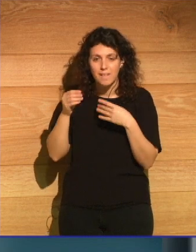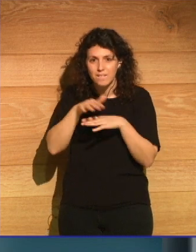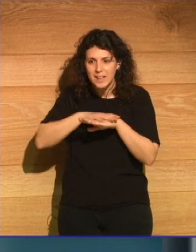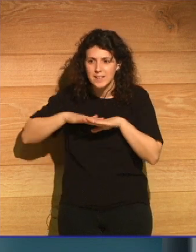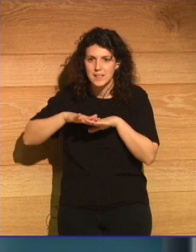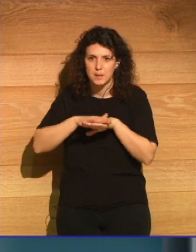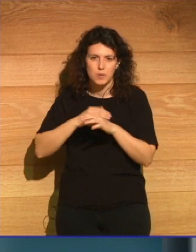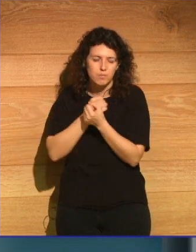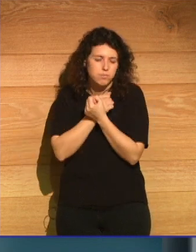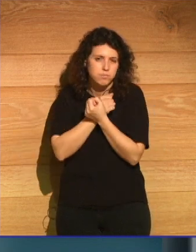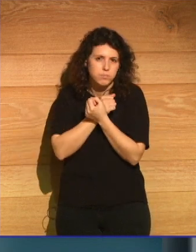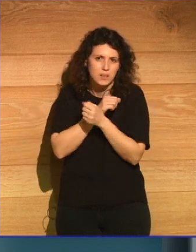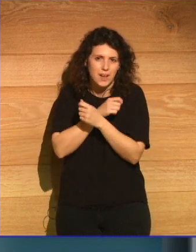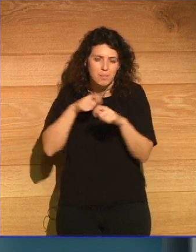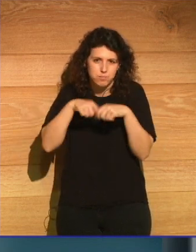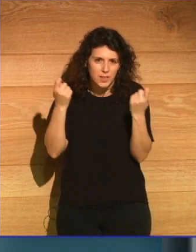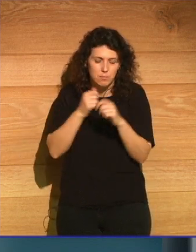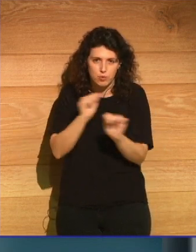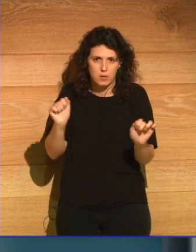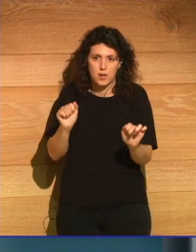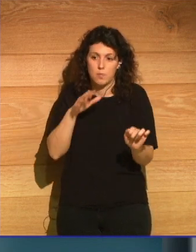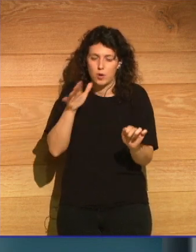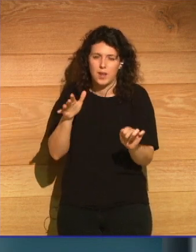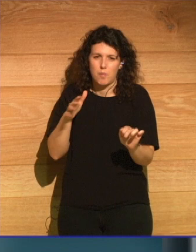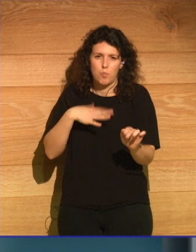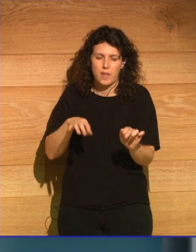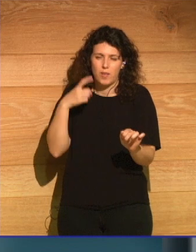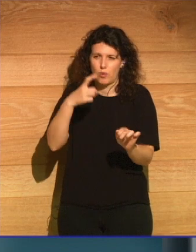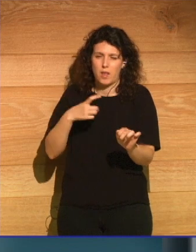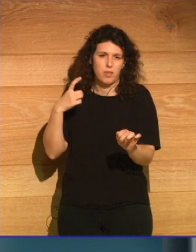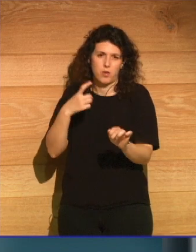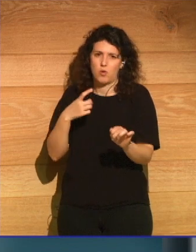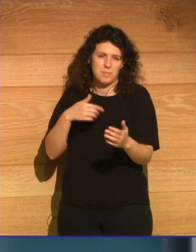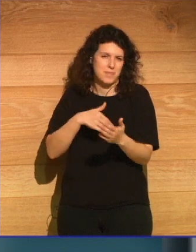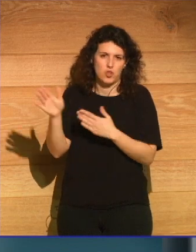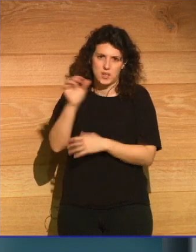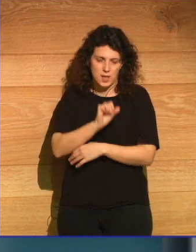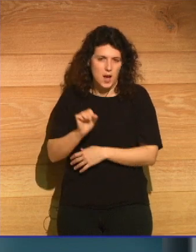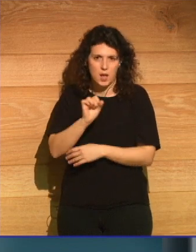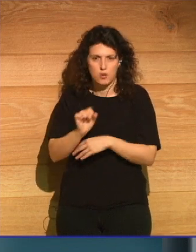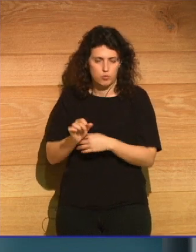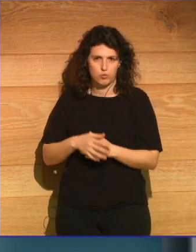indestructible. El neopreno puede durar miles de años.